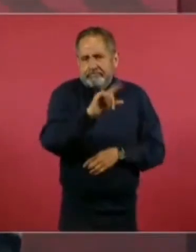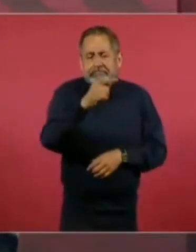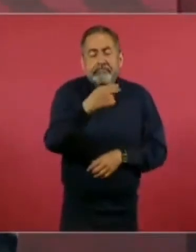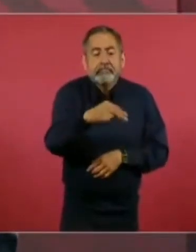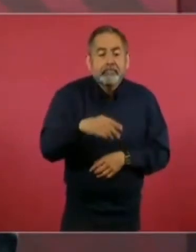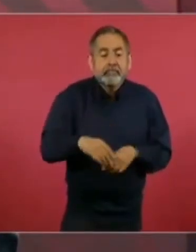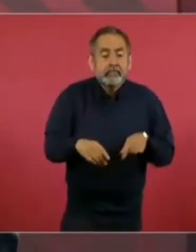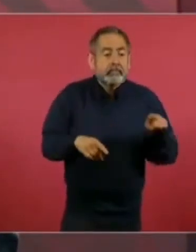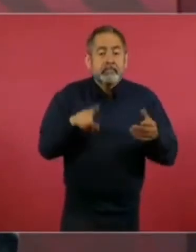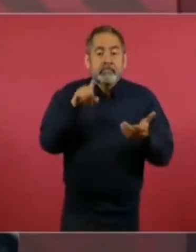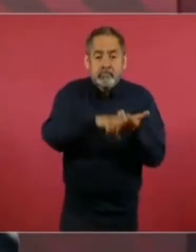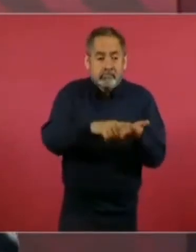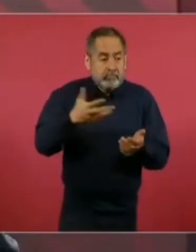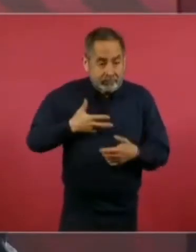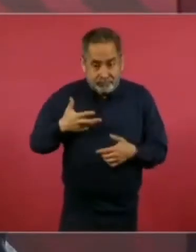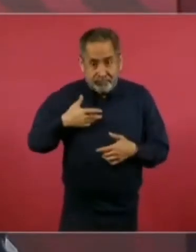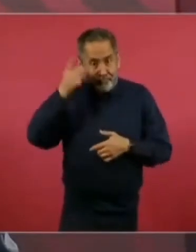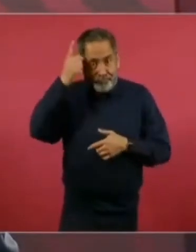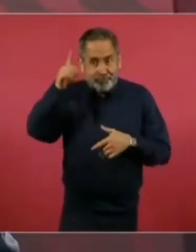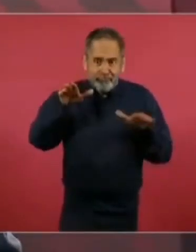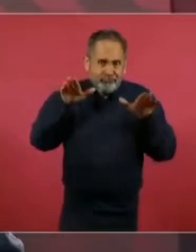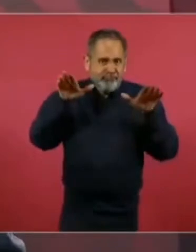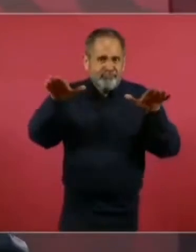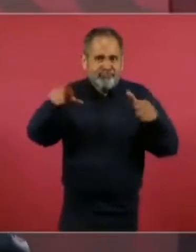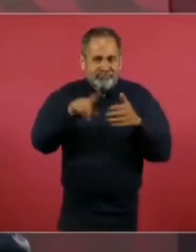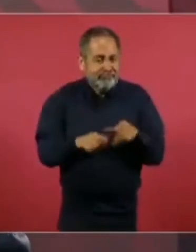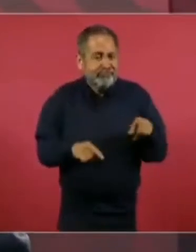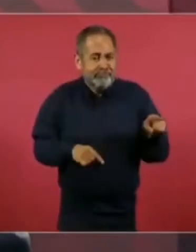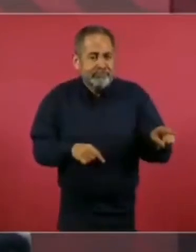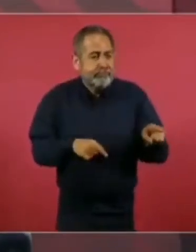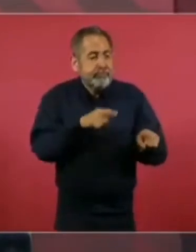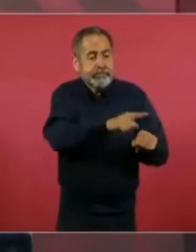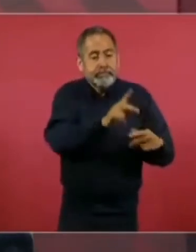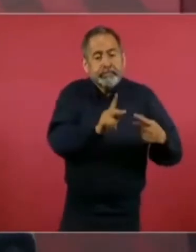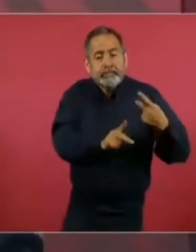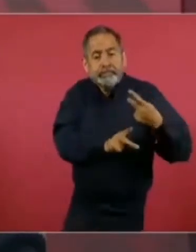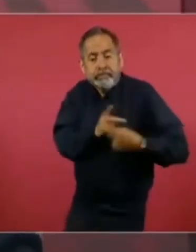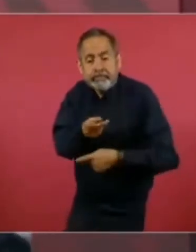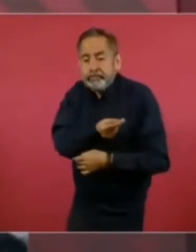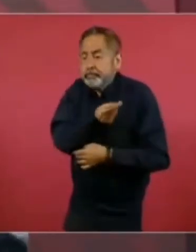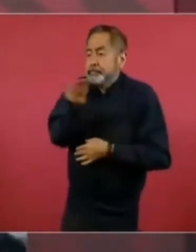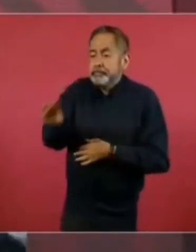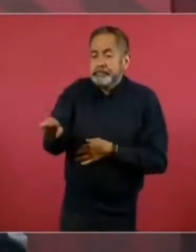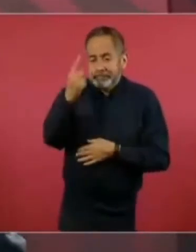que tenían un avión, me acuerdo, y se lo prestaban a